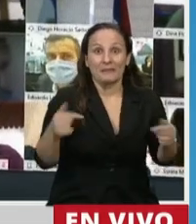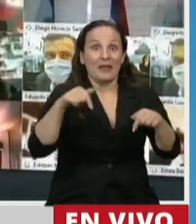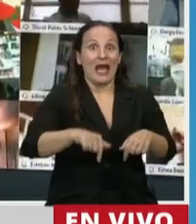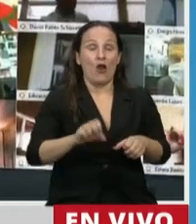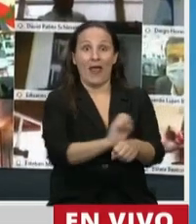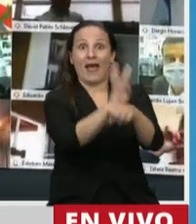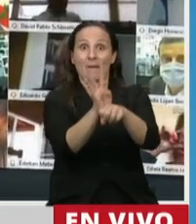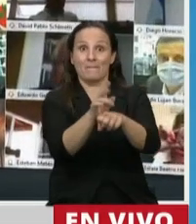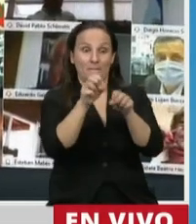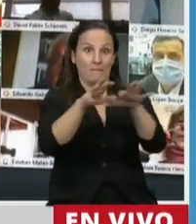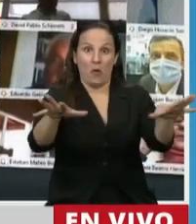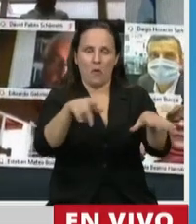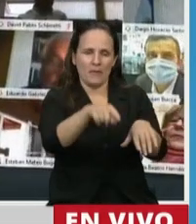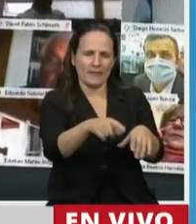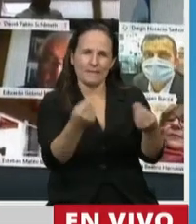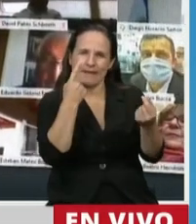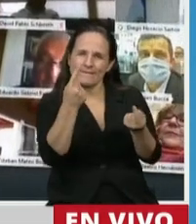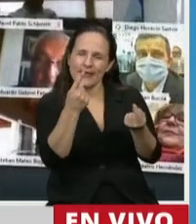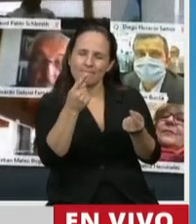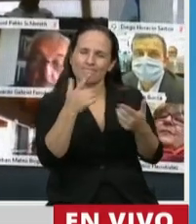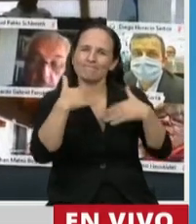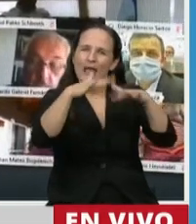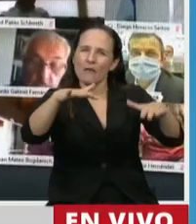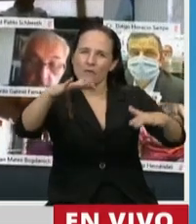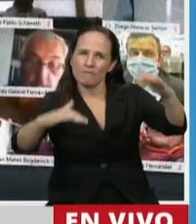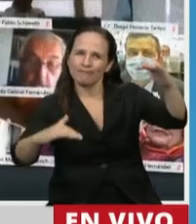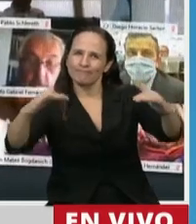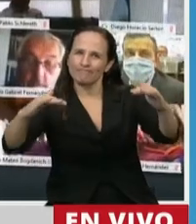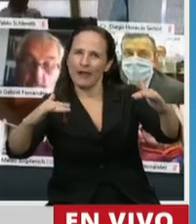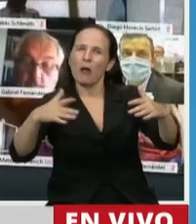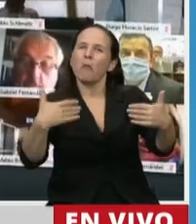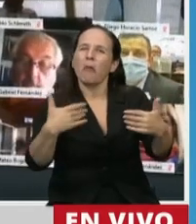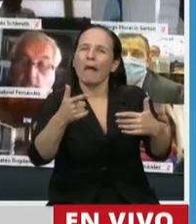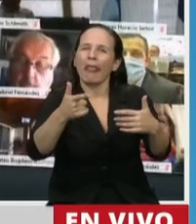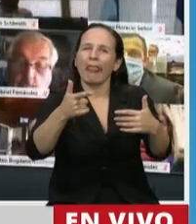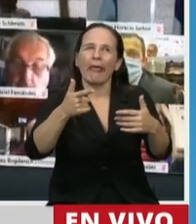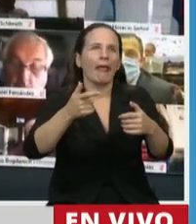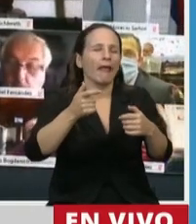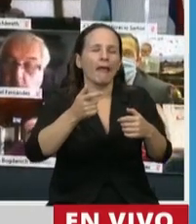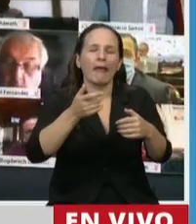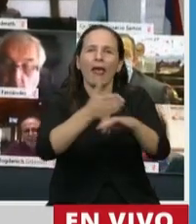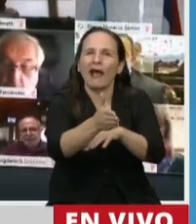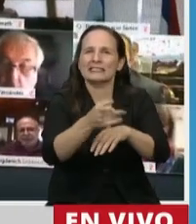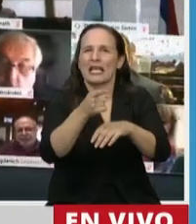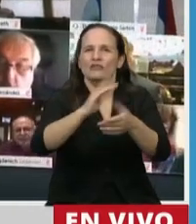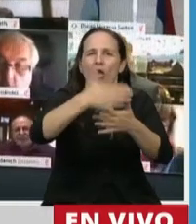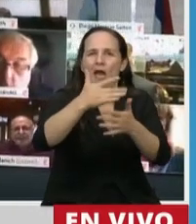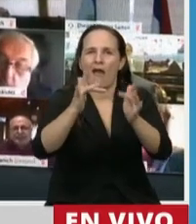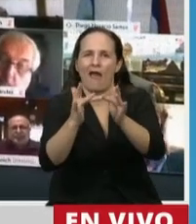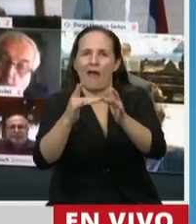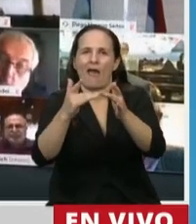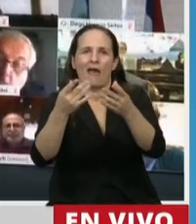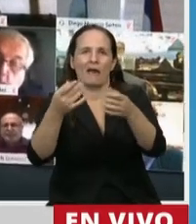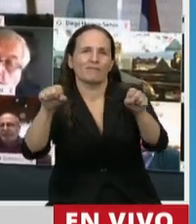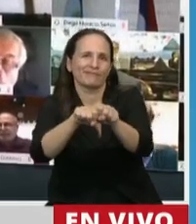en el acceso a poder tener estas herramientas con la calidad